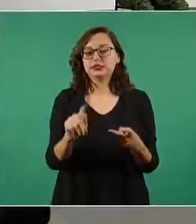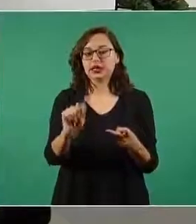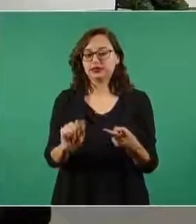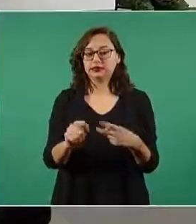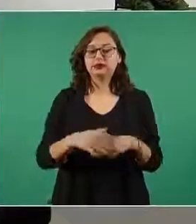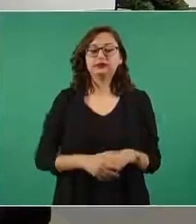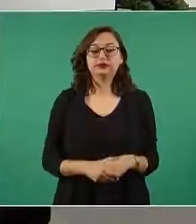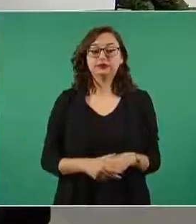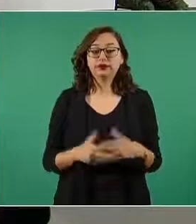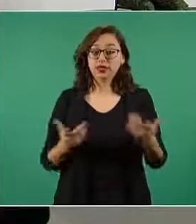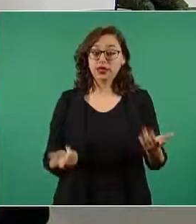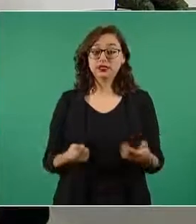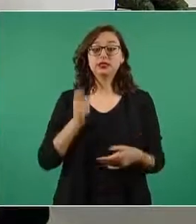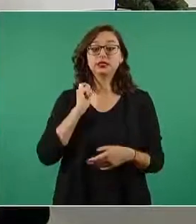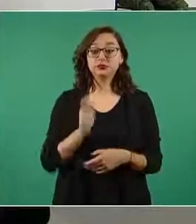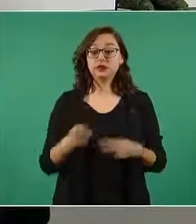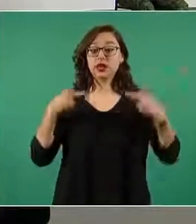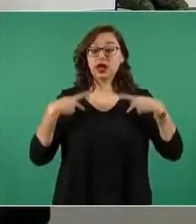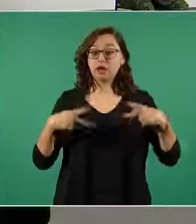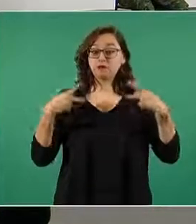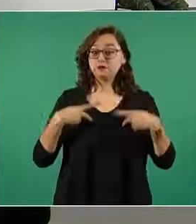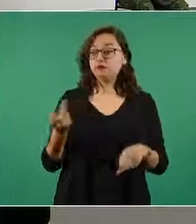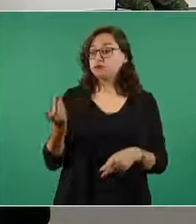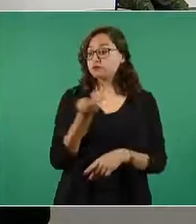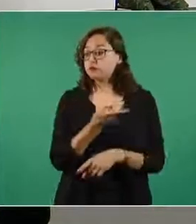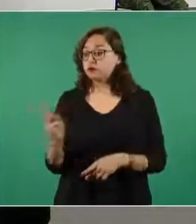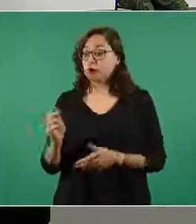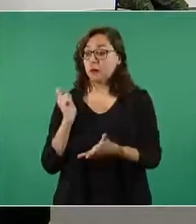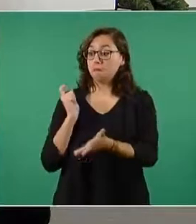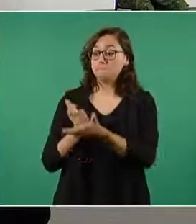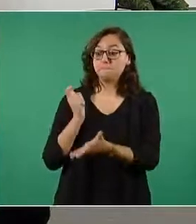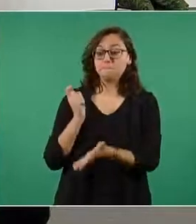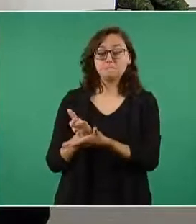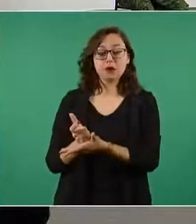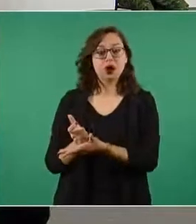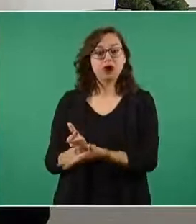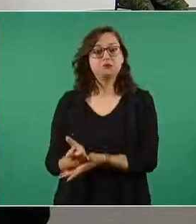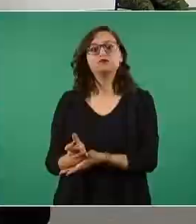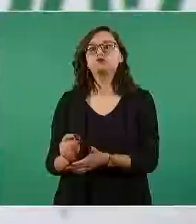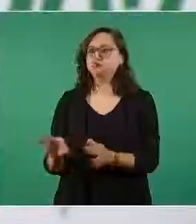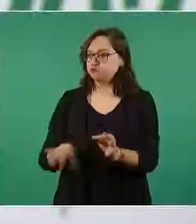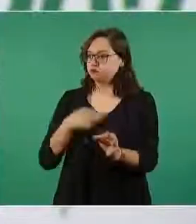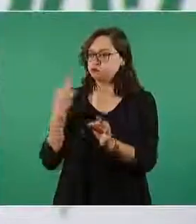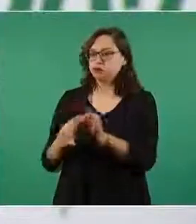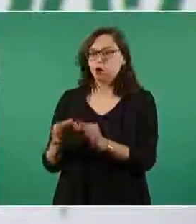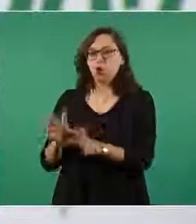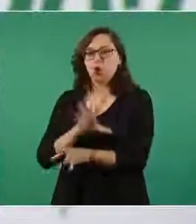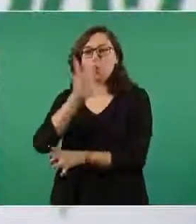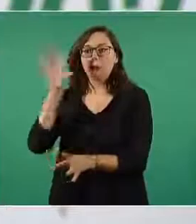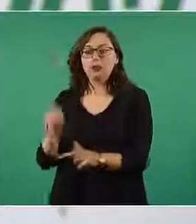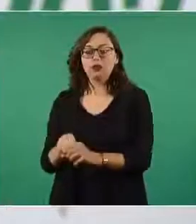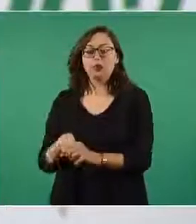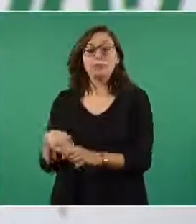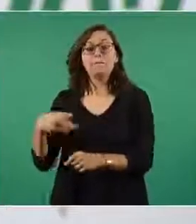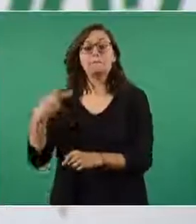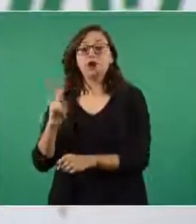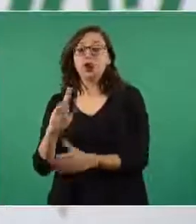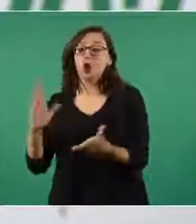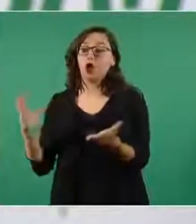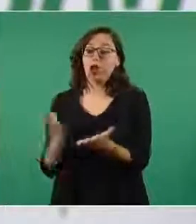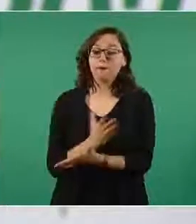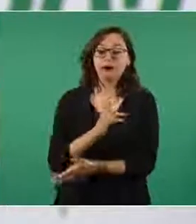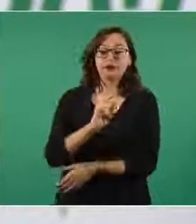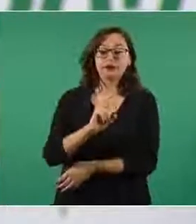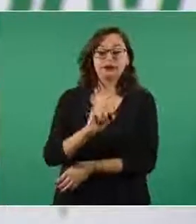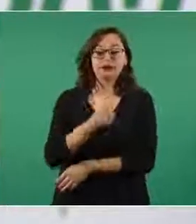al trabajador se le paga en efectivo lo que él con lo que él se contrató pero a él en nómina se le paga más porque se entera